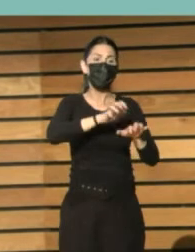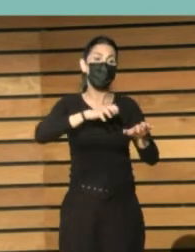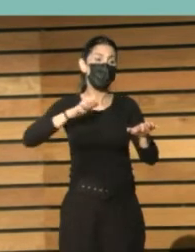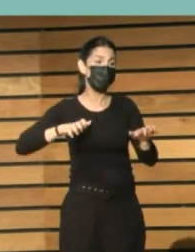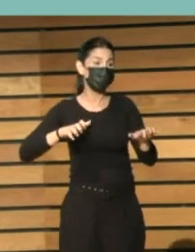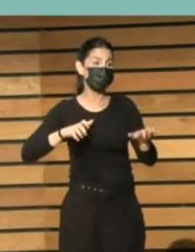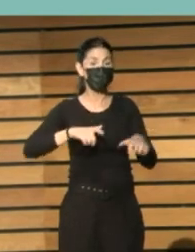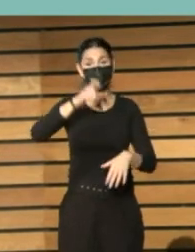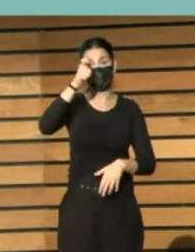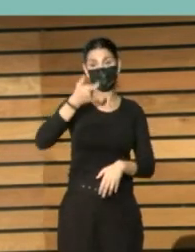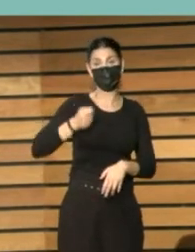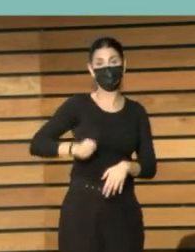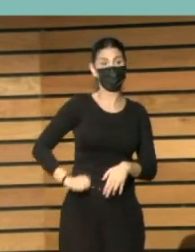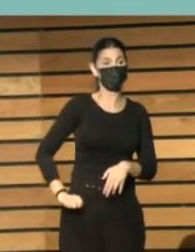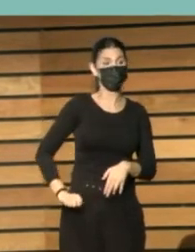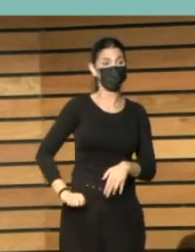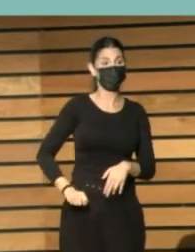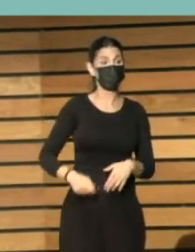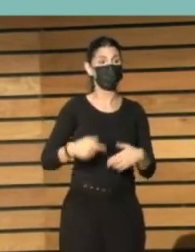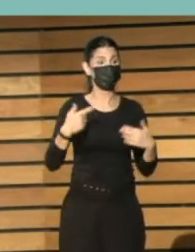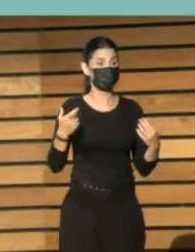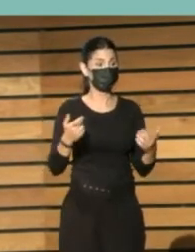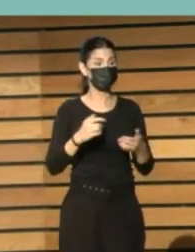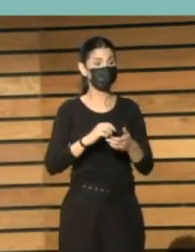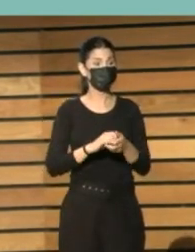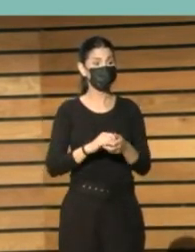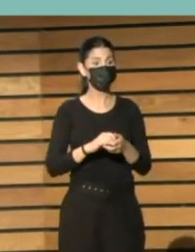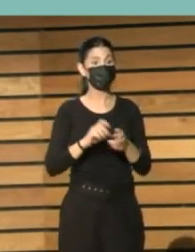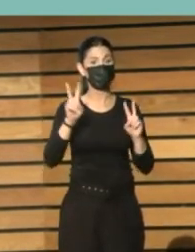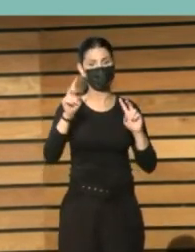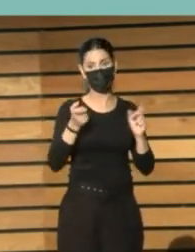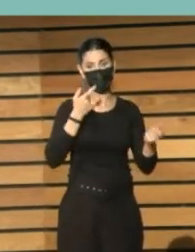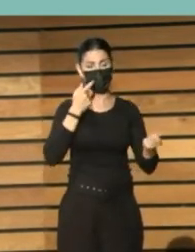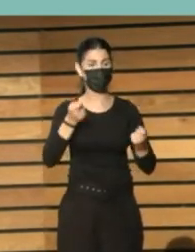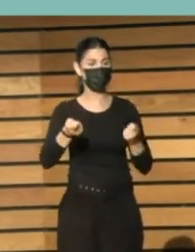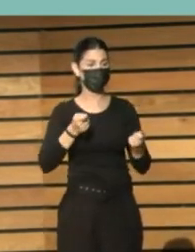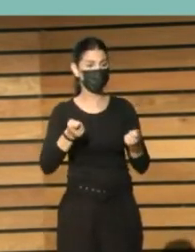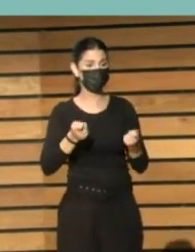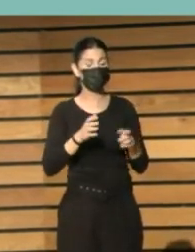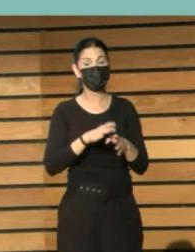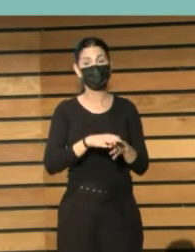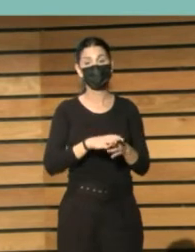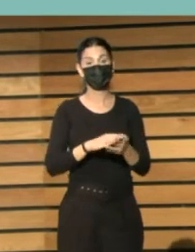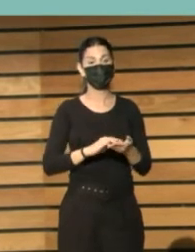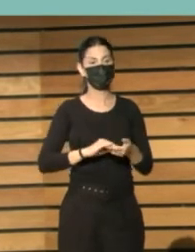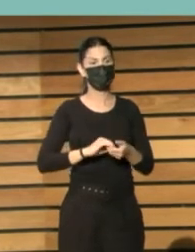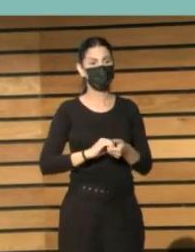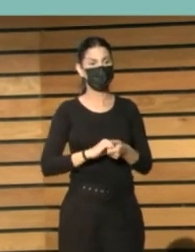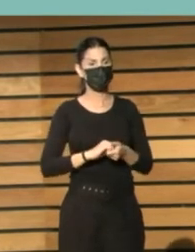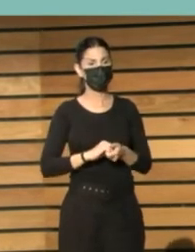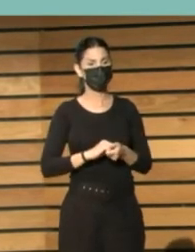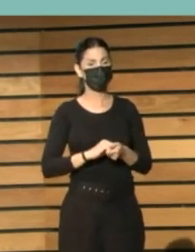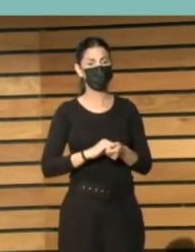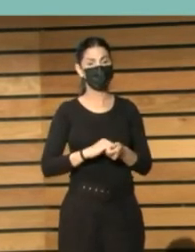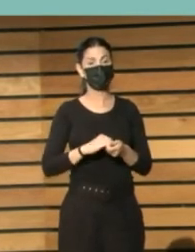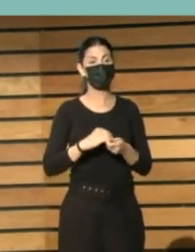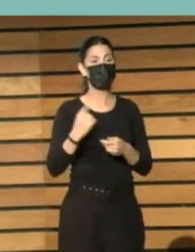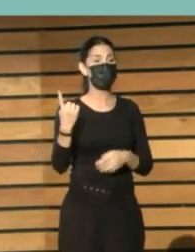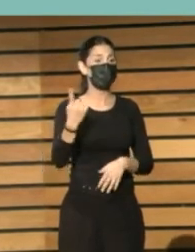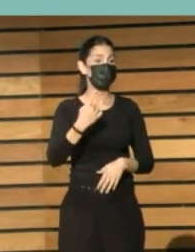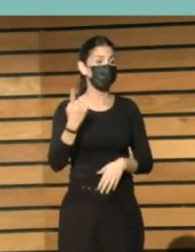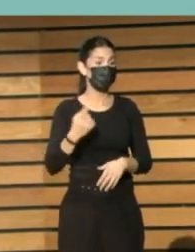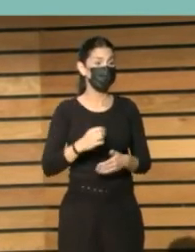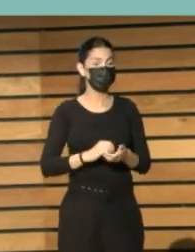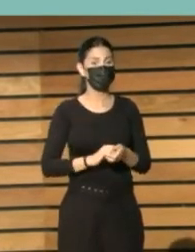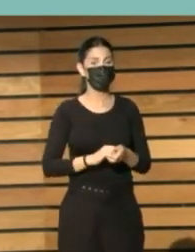bibliotecario que está como Gary Cooper solo ante el peligro. Es decir, son labores calladas, sordinas, solos, mayor